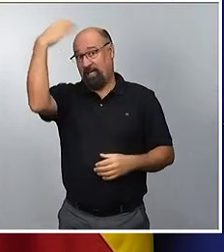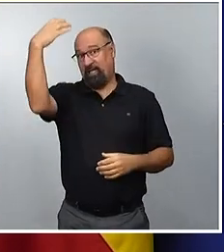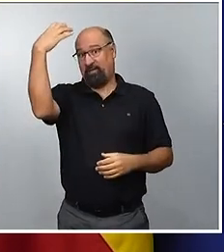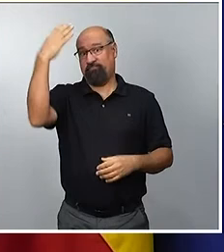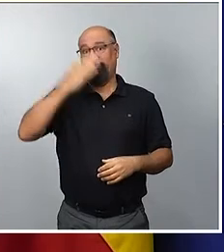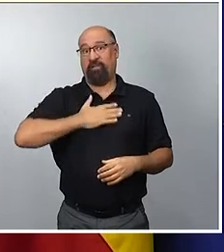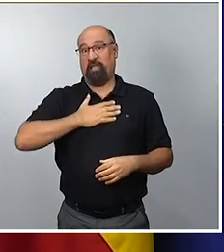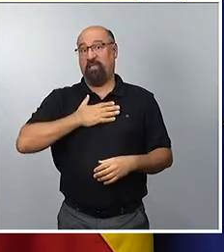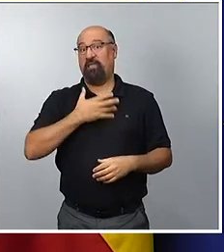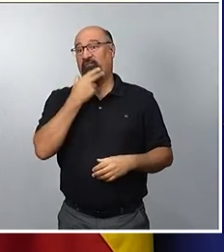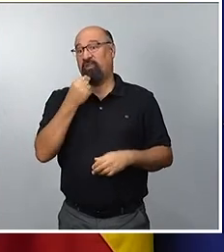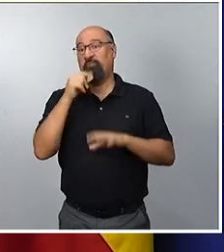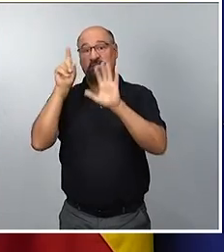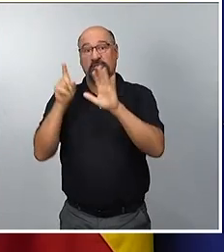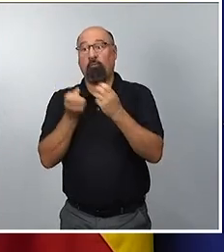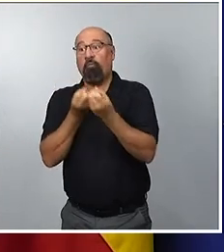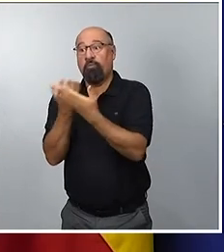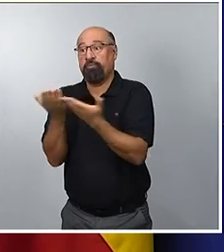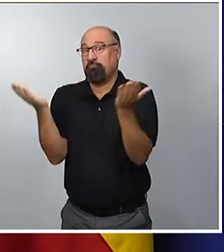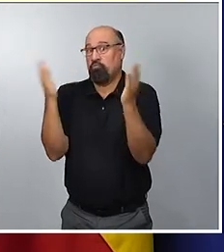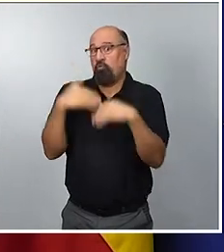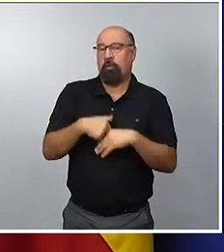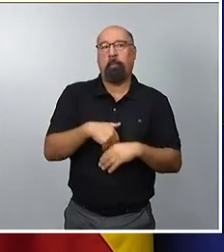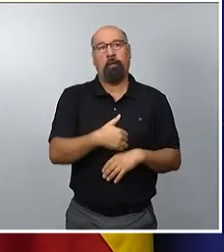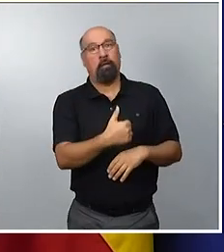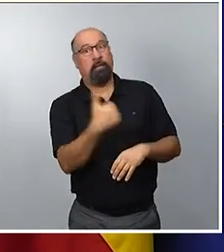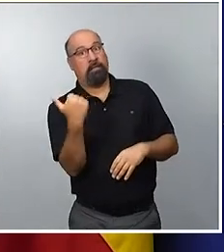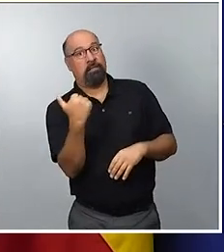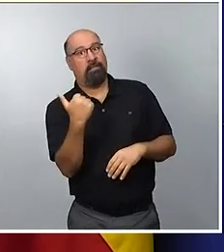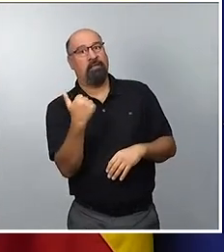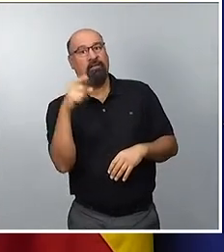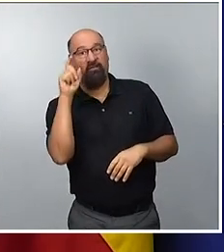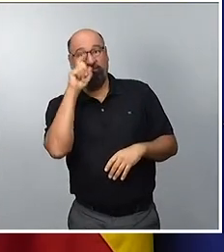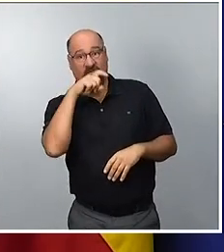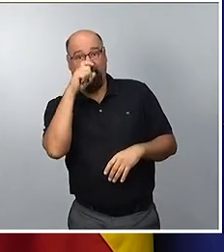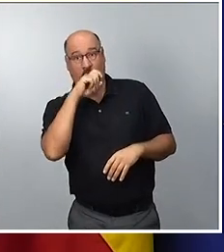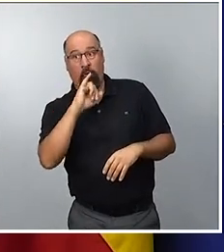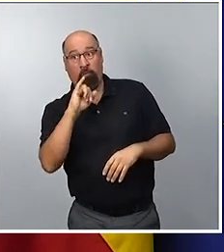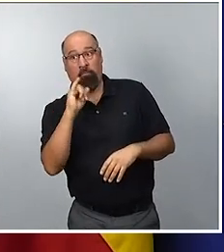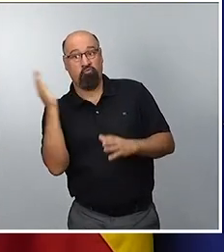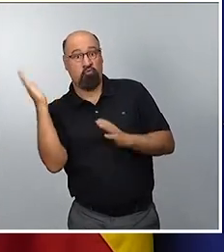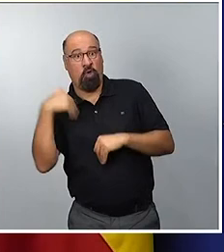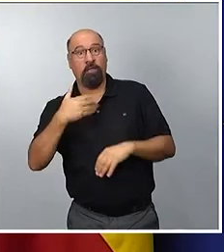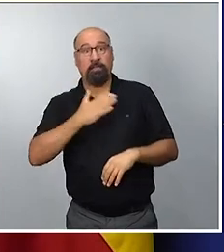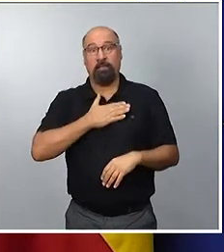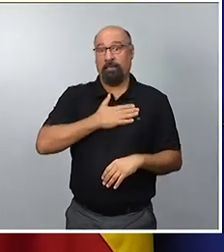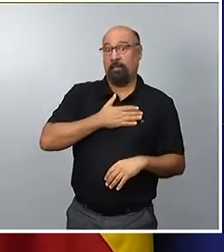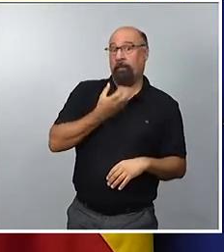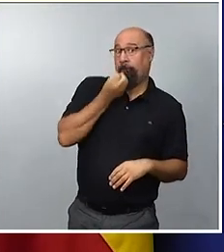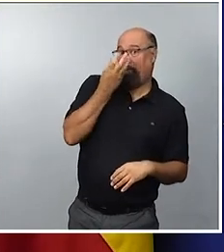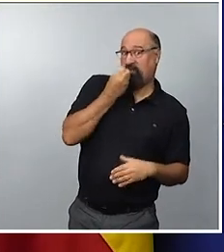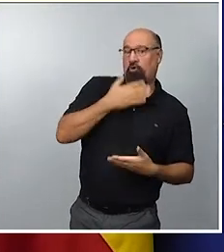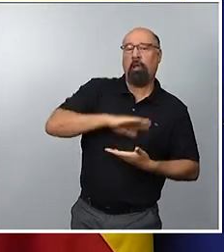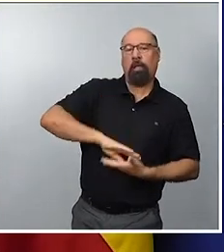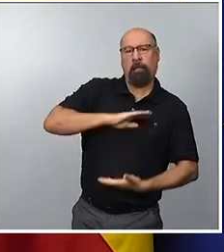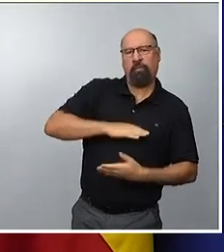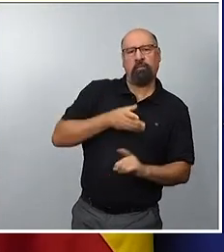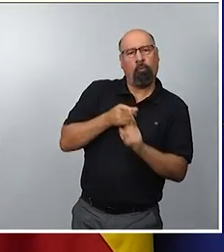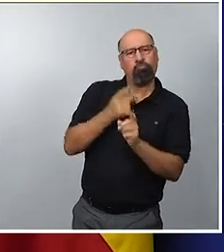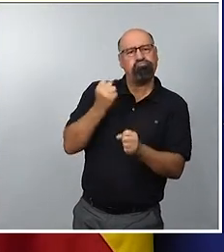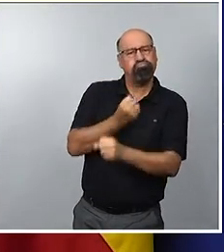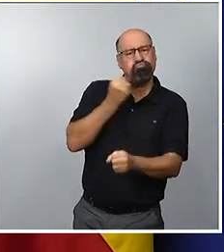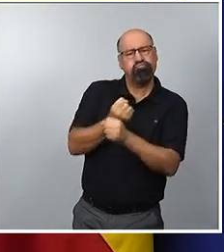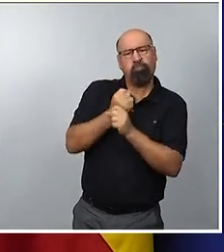tenemos, pero a diferencia del candidato Feijó lo que sí tenemos es la capacidad de emplearnos a trabajar para lograrla.